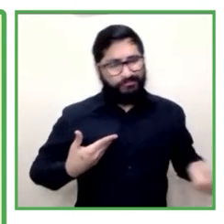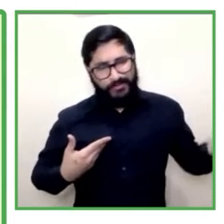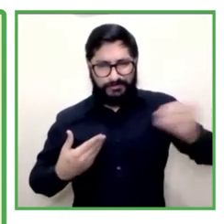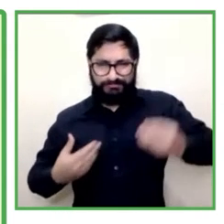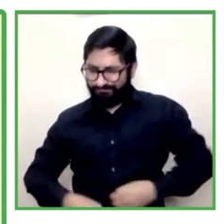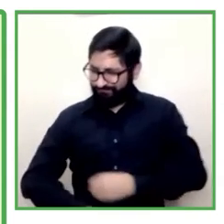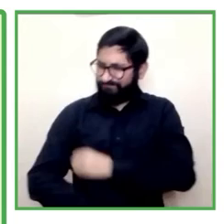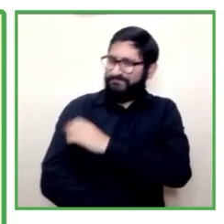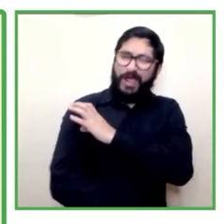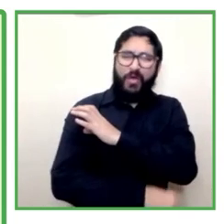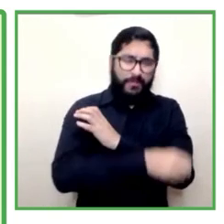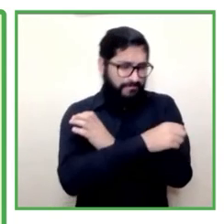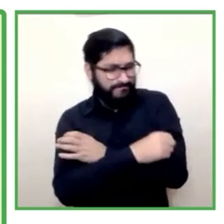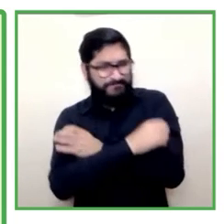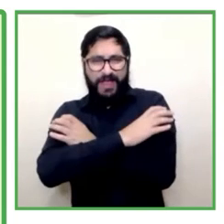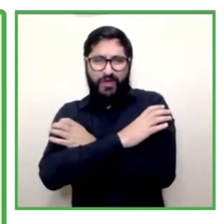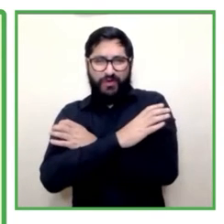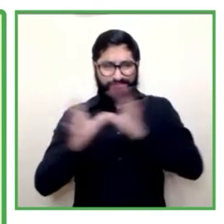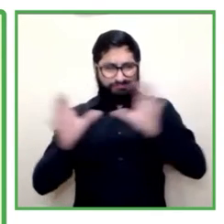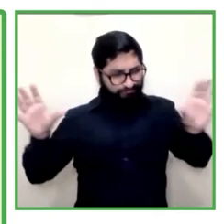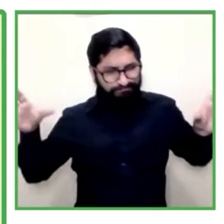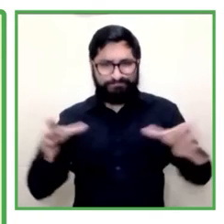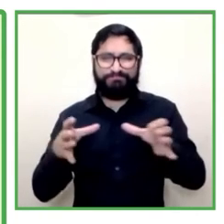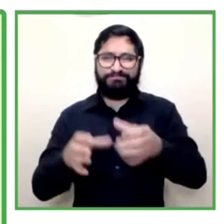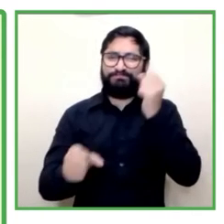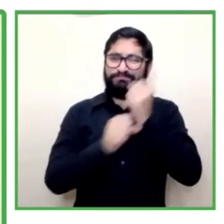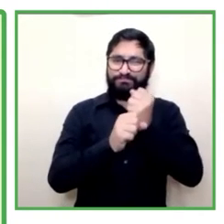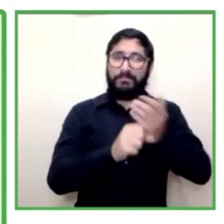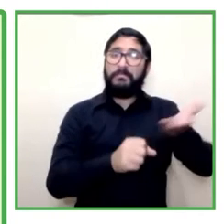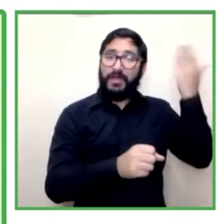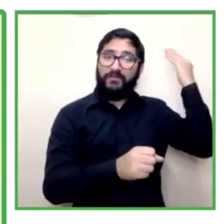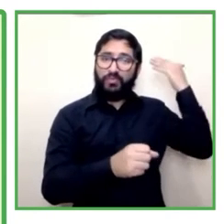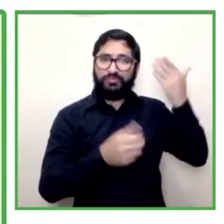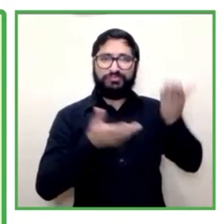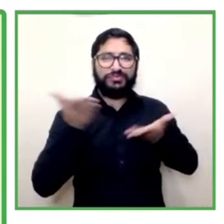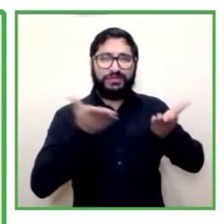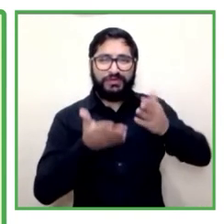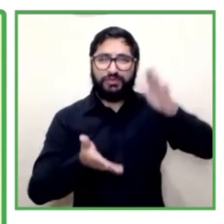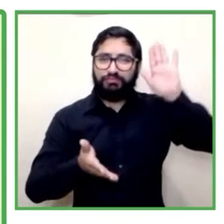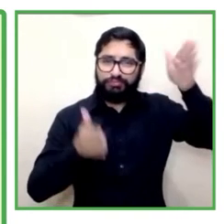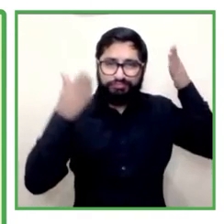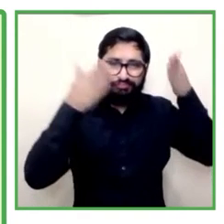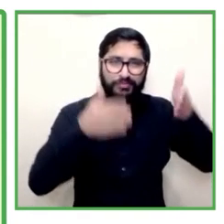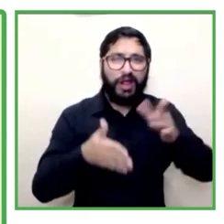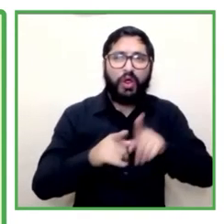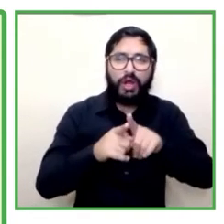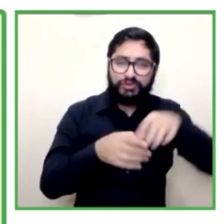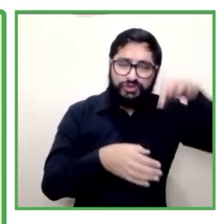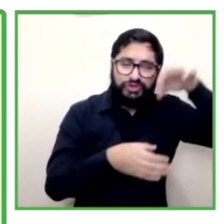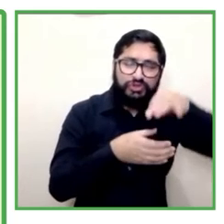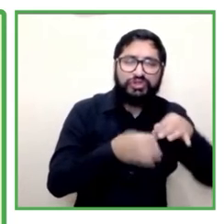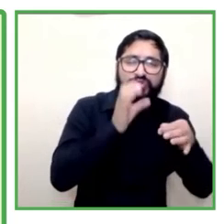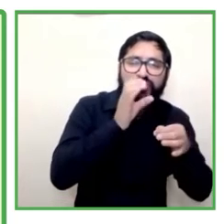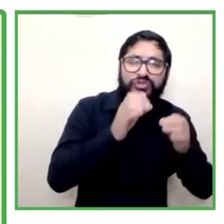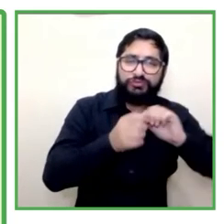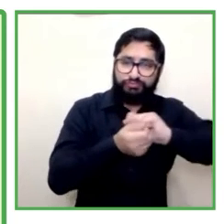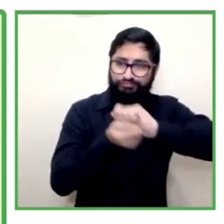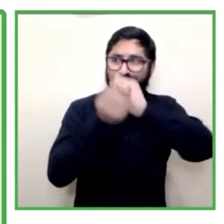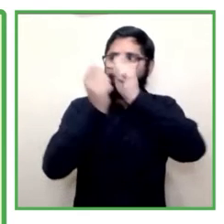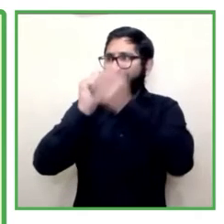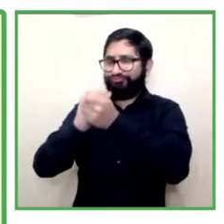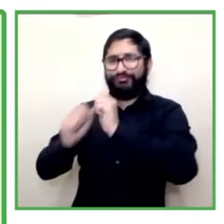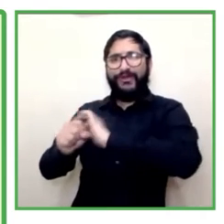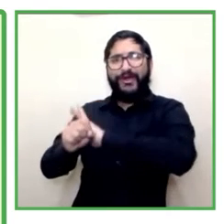teníamos antes era un servicio de Coffee Break. Bueno, llegó la pandemia a Chile y al mundo y los servicios de Coffee Break quedaron ahí en stand-by y